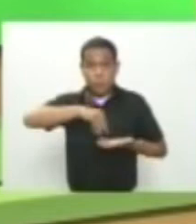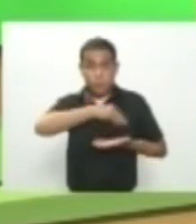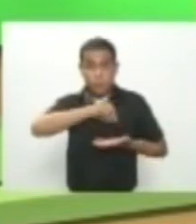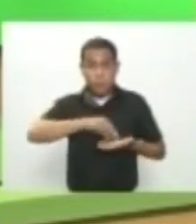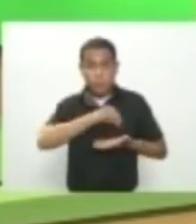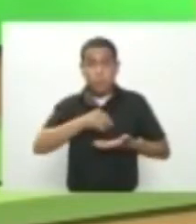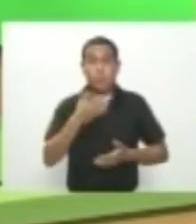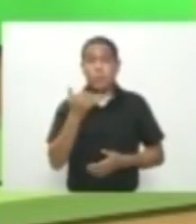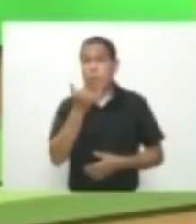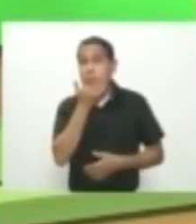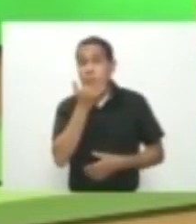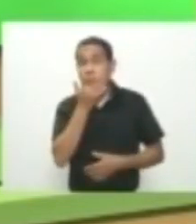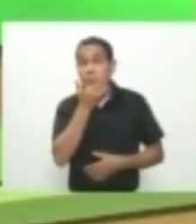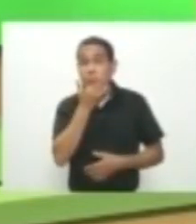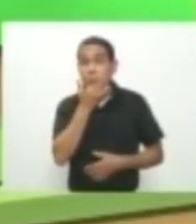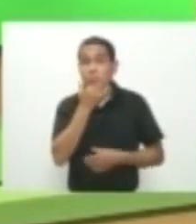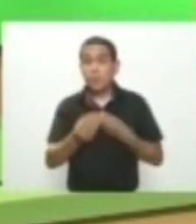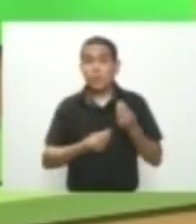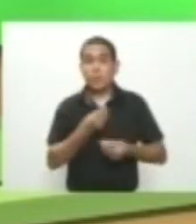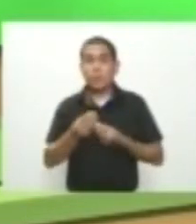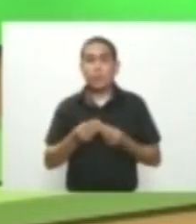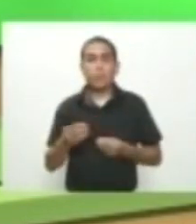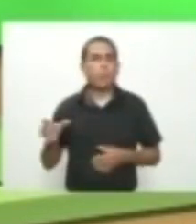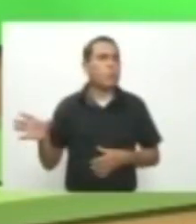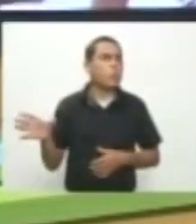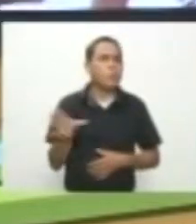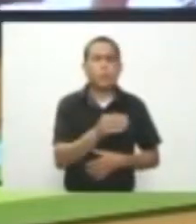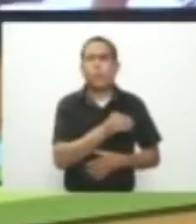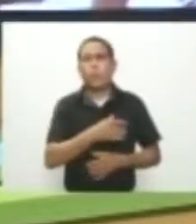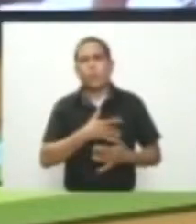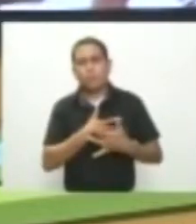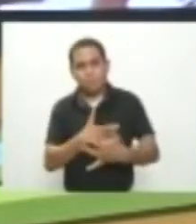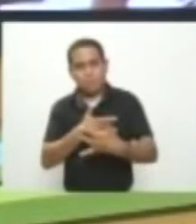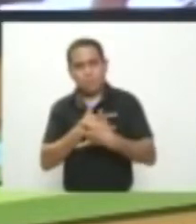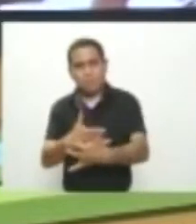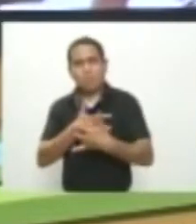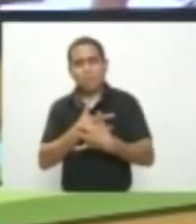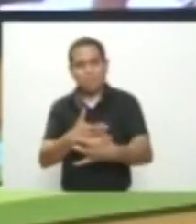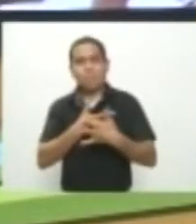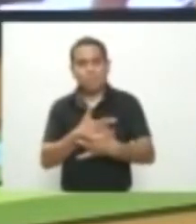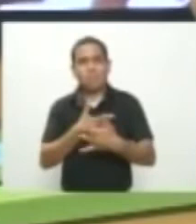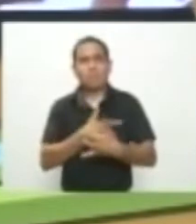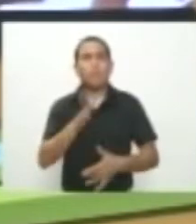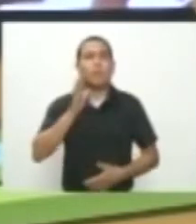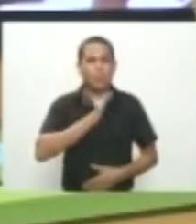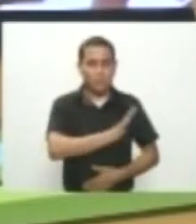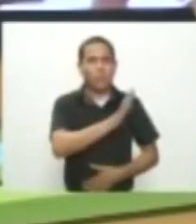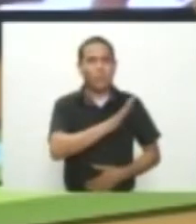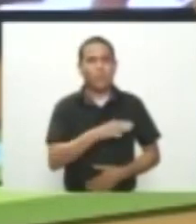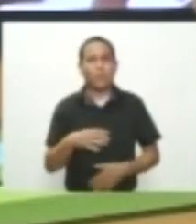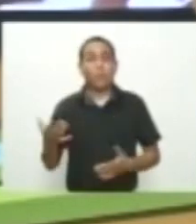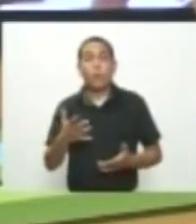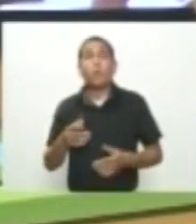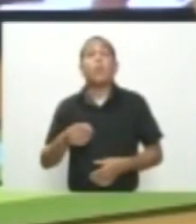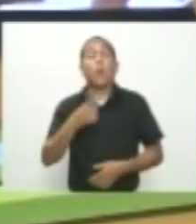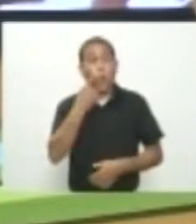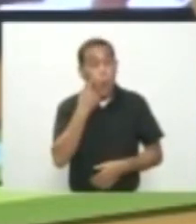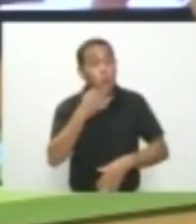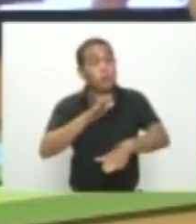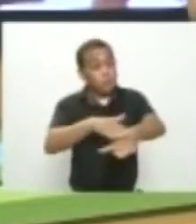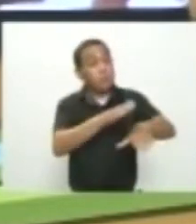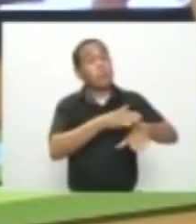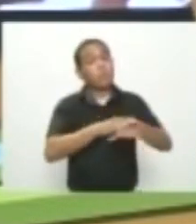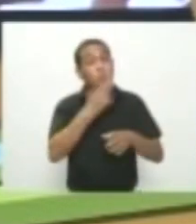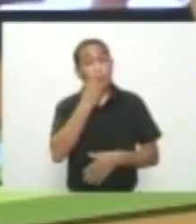20 de julio se llevará a cabo un plantón en solidaridad con los habitantes del Pacífico que reclaman al gobierno el cumplimiento de los